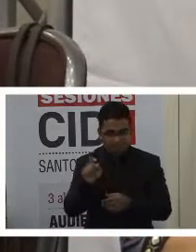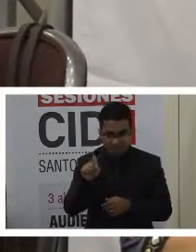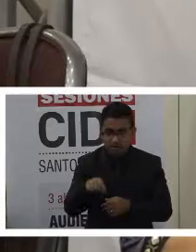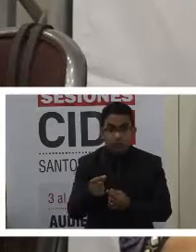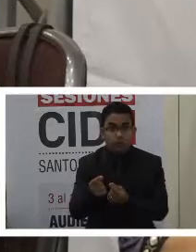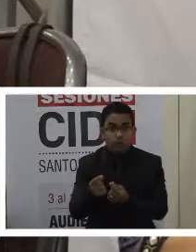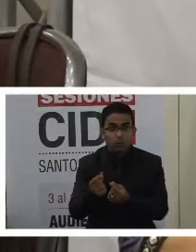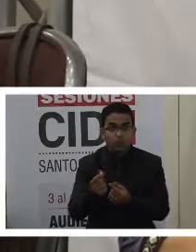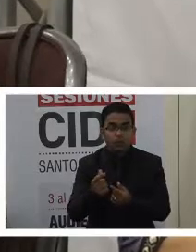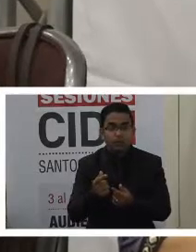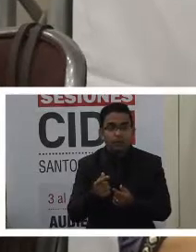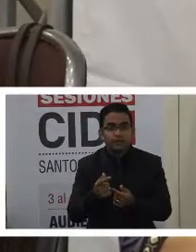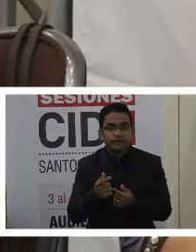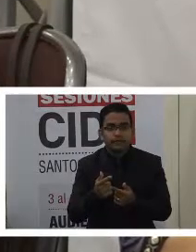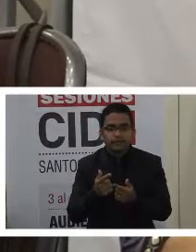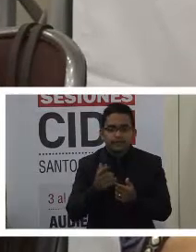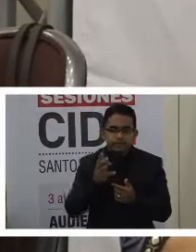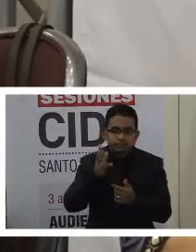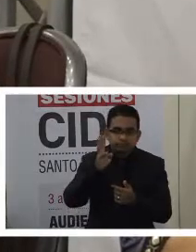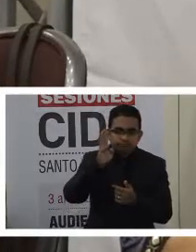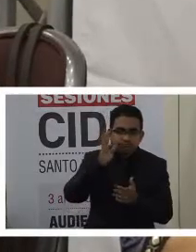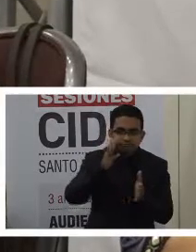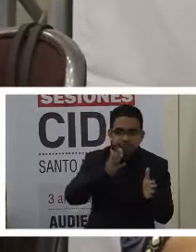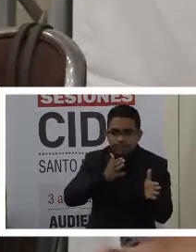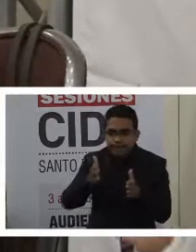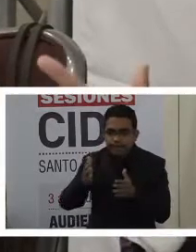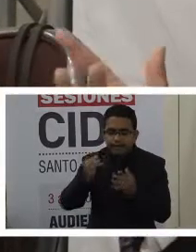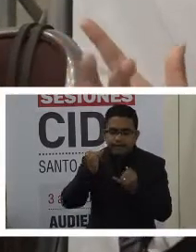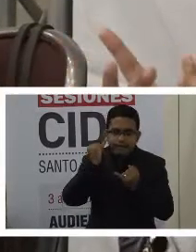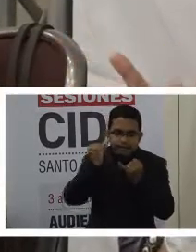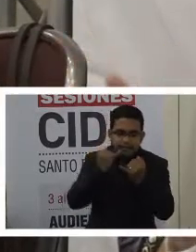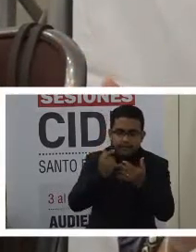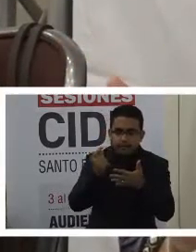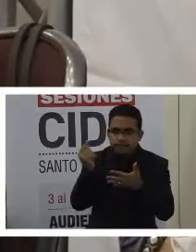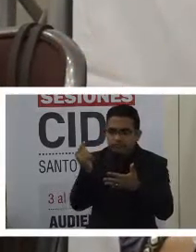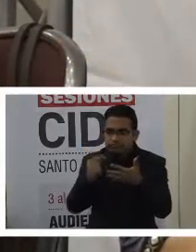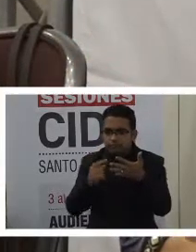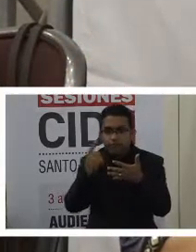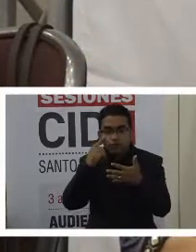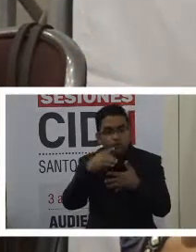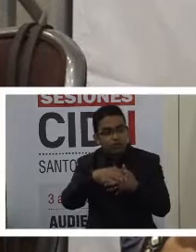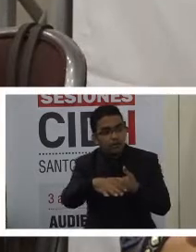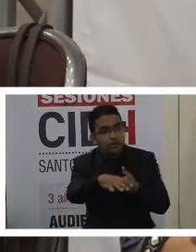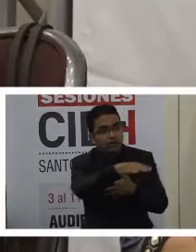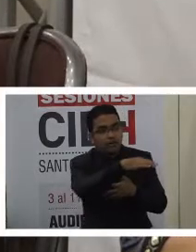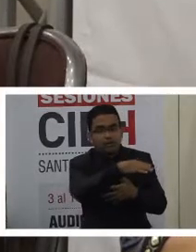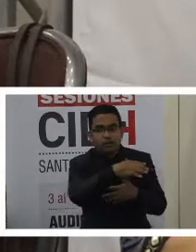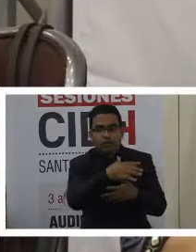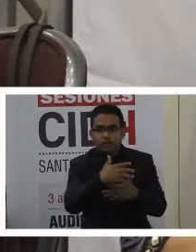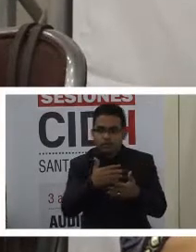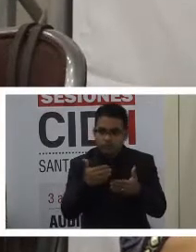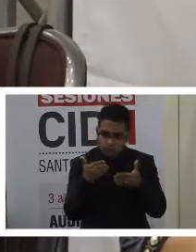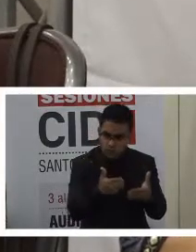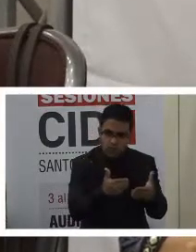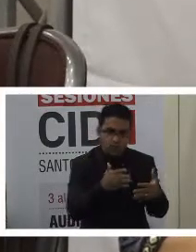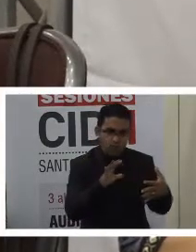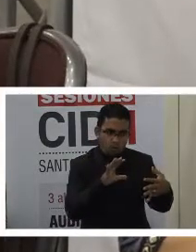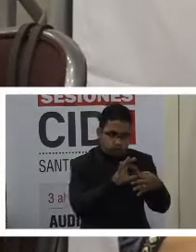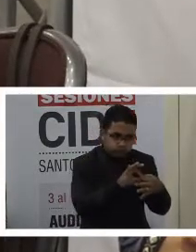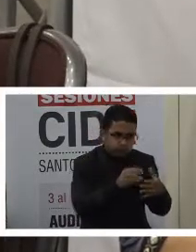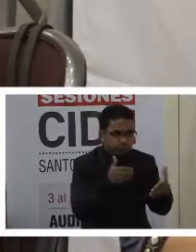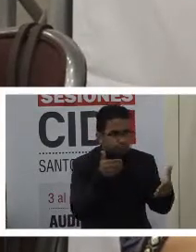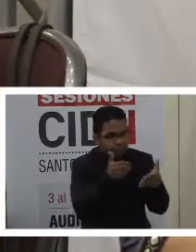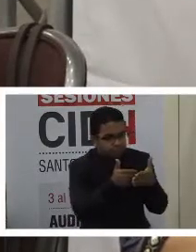mecanismos de acercamiento con los grupos de sociedad civil